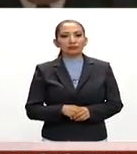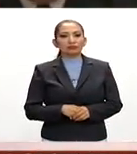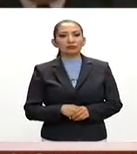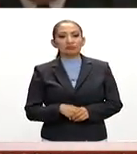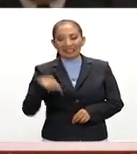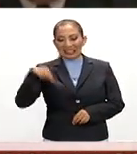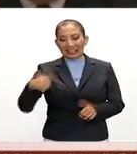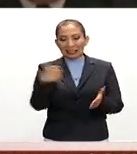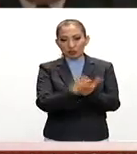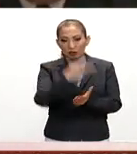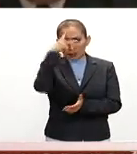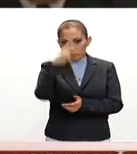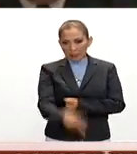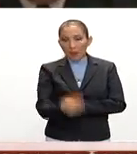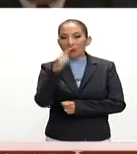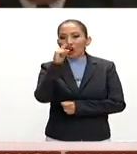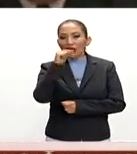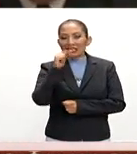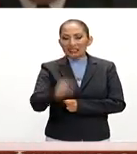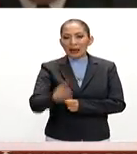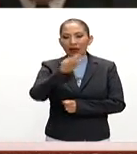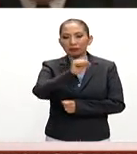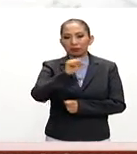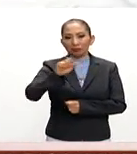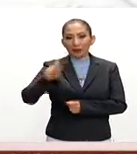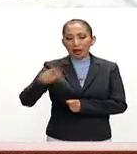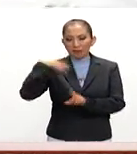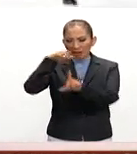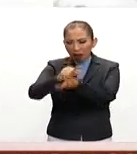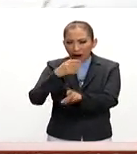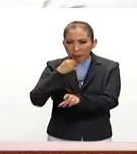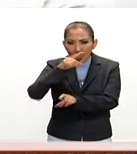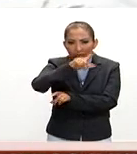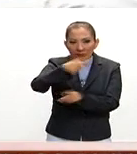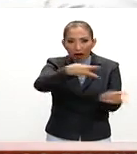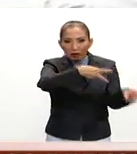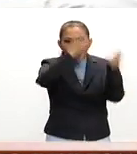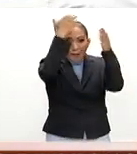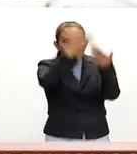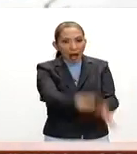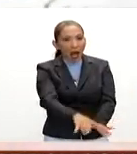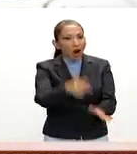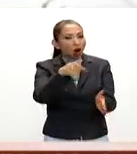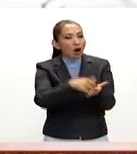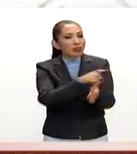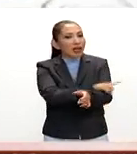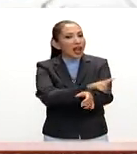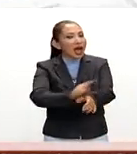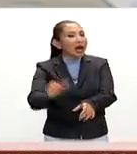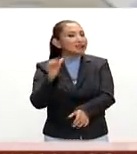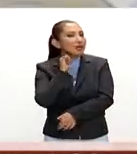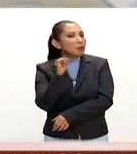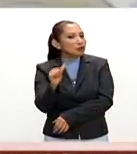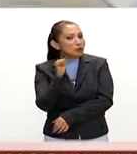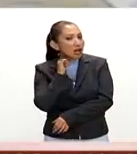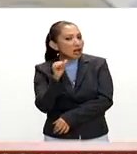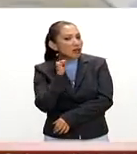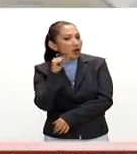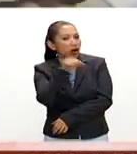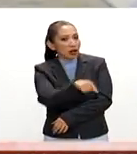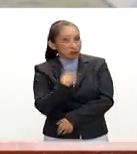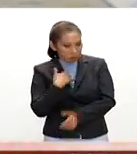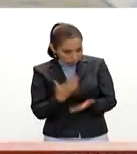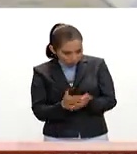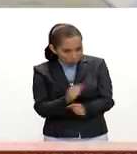aquí en la Ciudad de México policías preventivos detuvieron a un hombre después de asaltar un banco ubicado en la delegación Azcapotzalco en donde